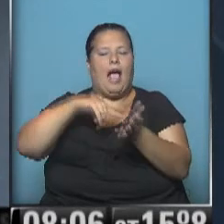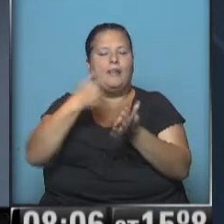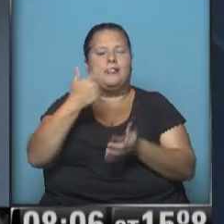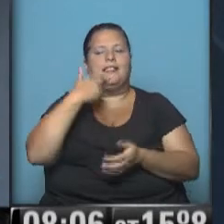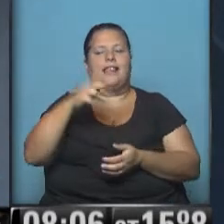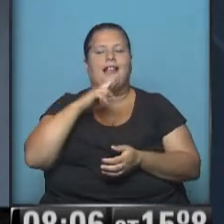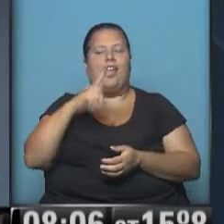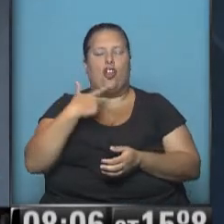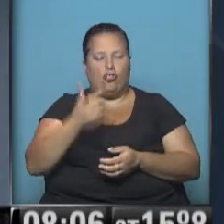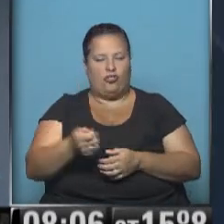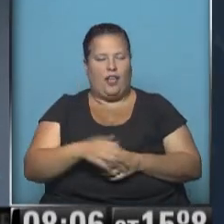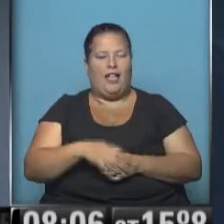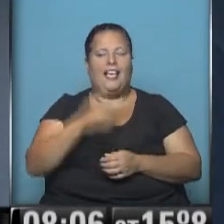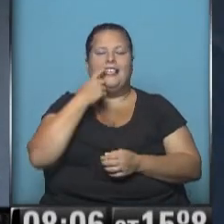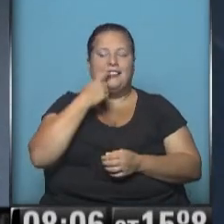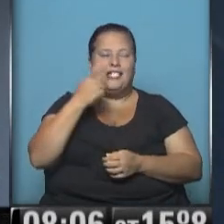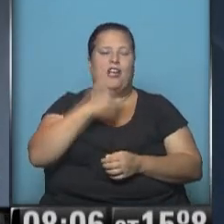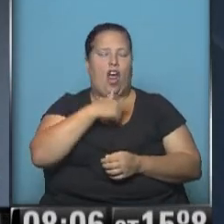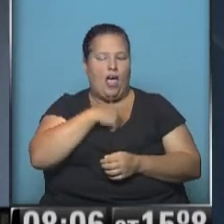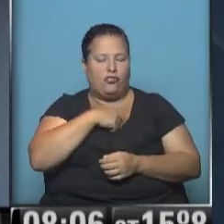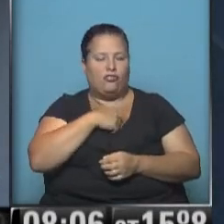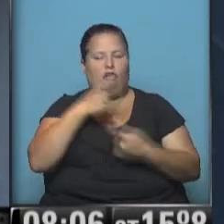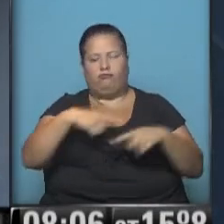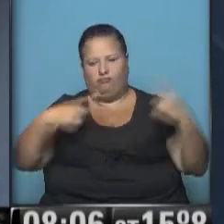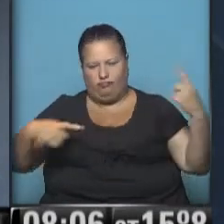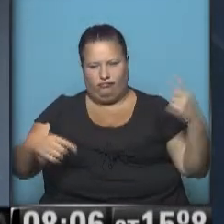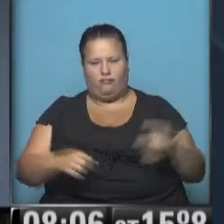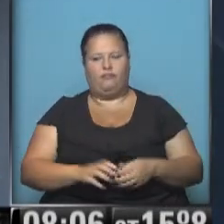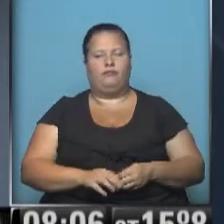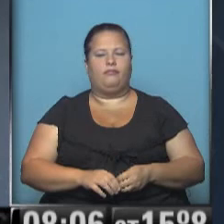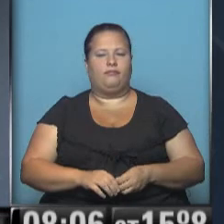capital, Santa Rosa, odontología, cardiología, entre otras.